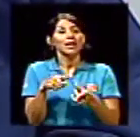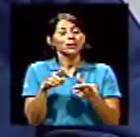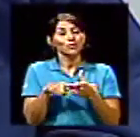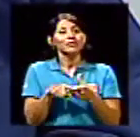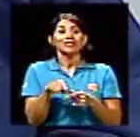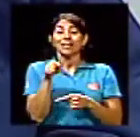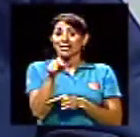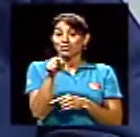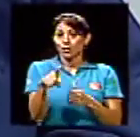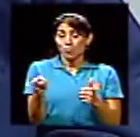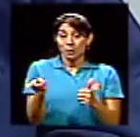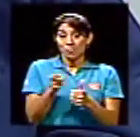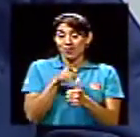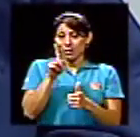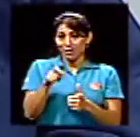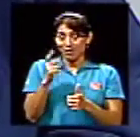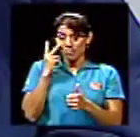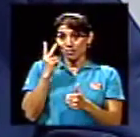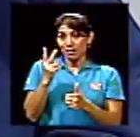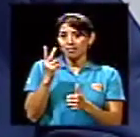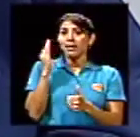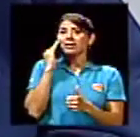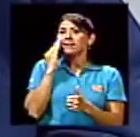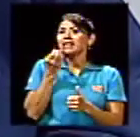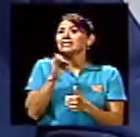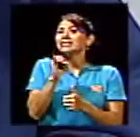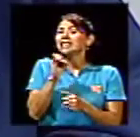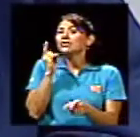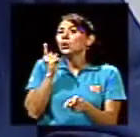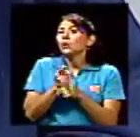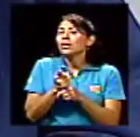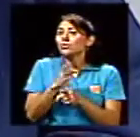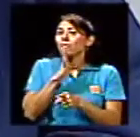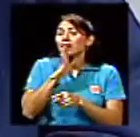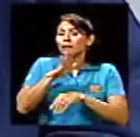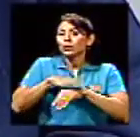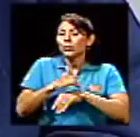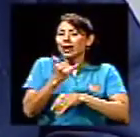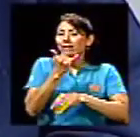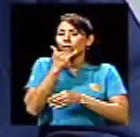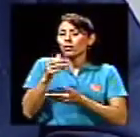punto que habría que tocar si es correcto hablar del error de mostreo en esas encuestas.